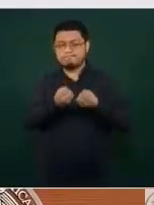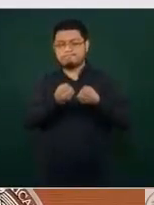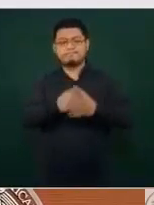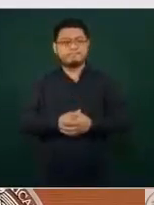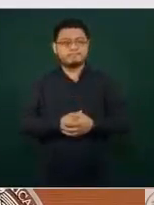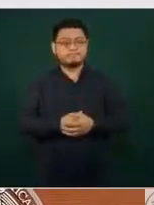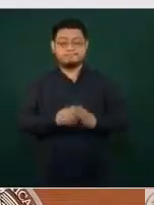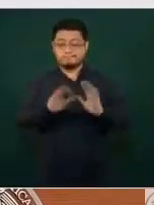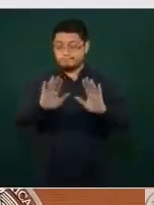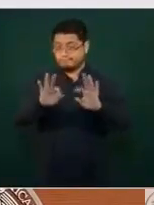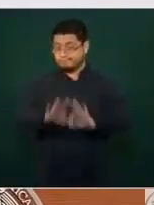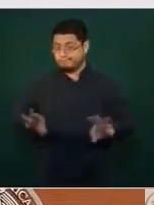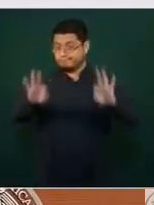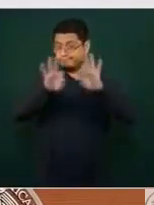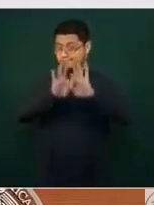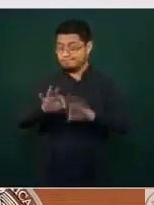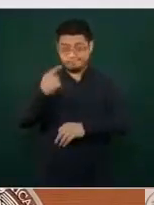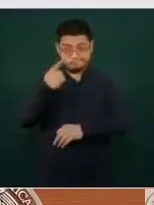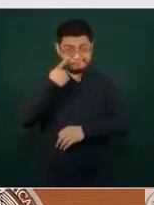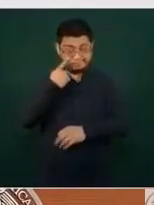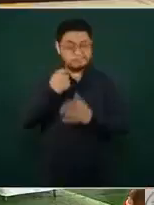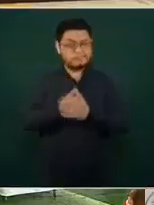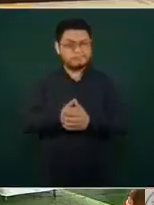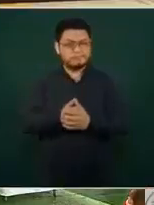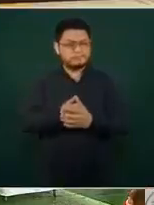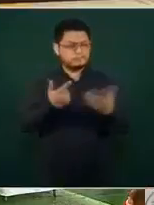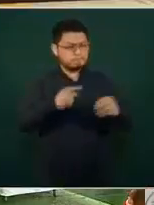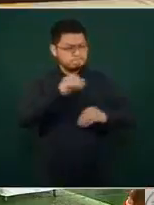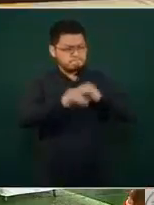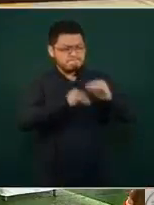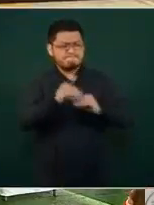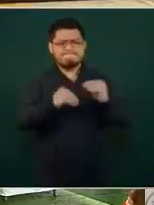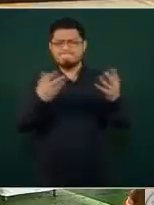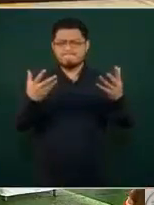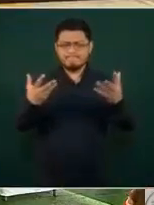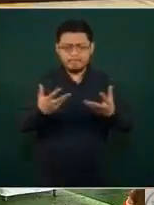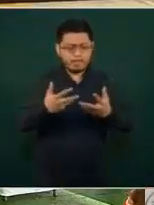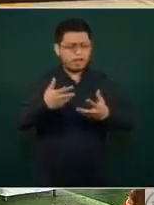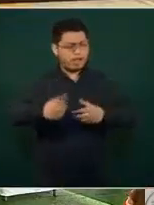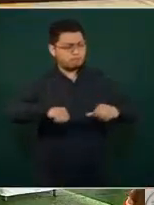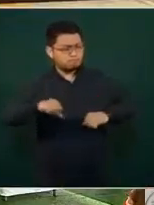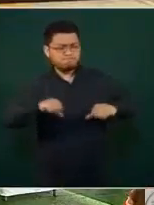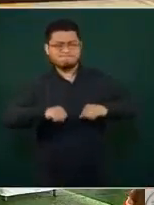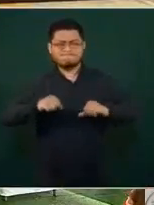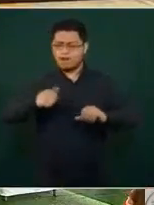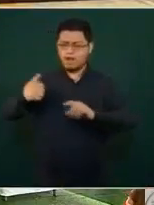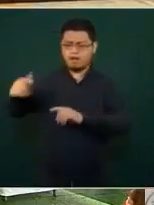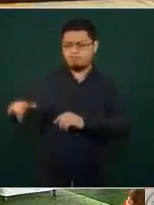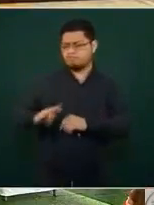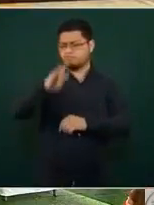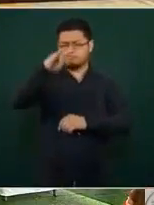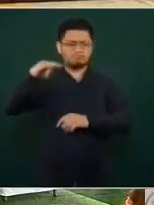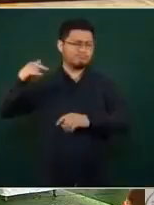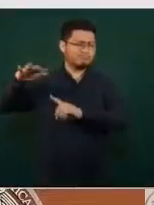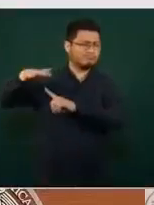importante ha sido la materialización de operaciones aéreas en apoyo a este Sistema Nacional de Salud,